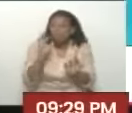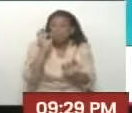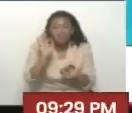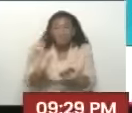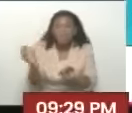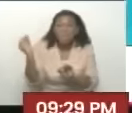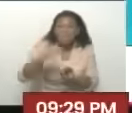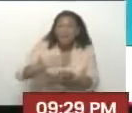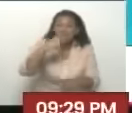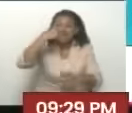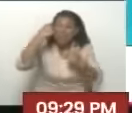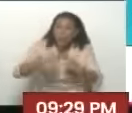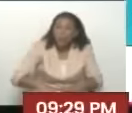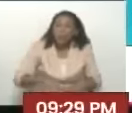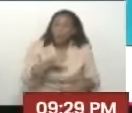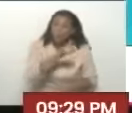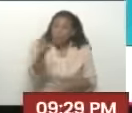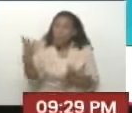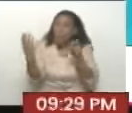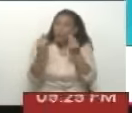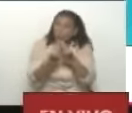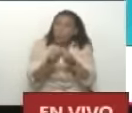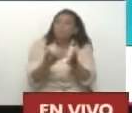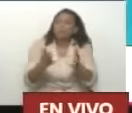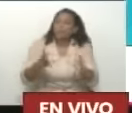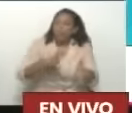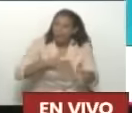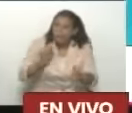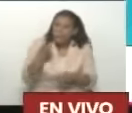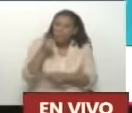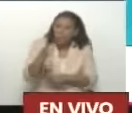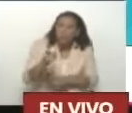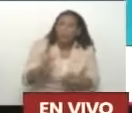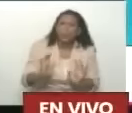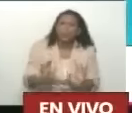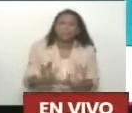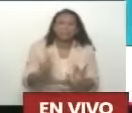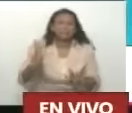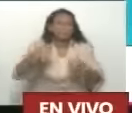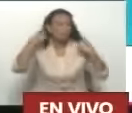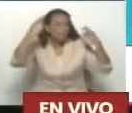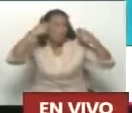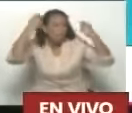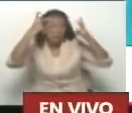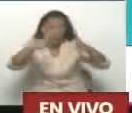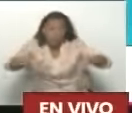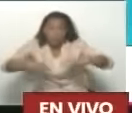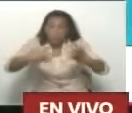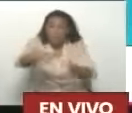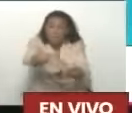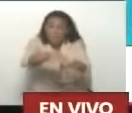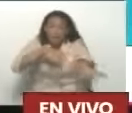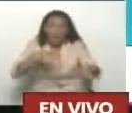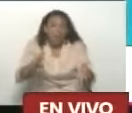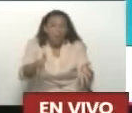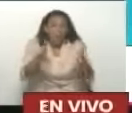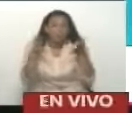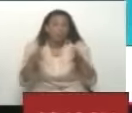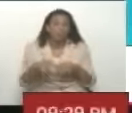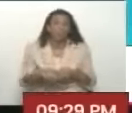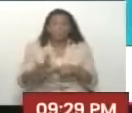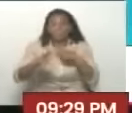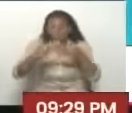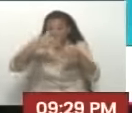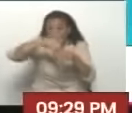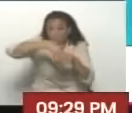seguro estoy que usted va a ser capaz de generar una contundente victoria para el